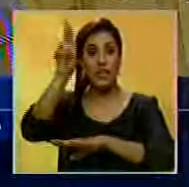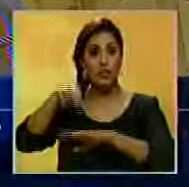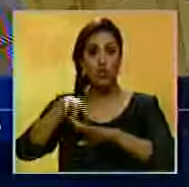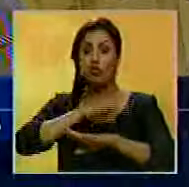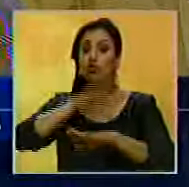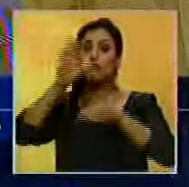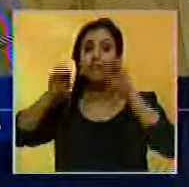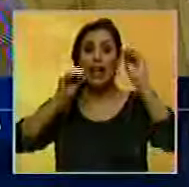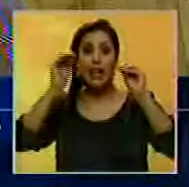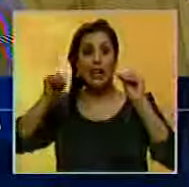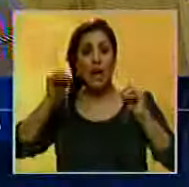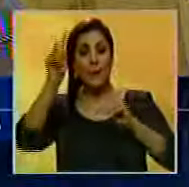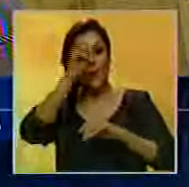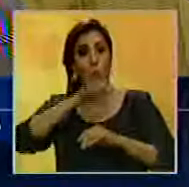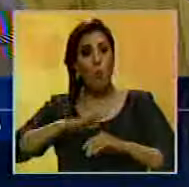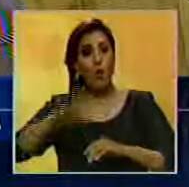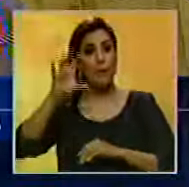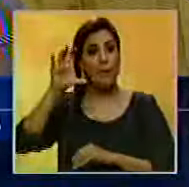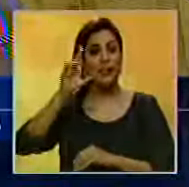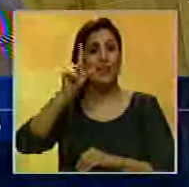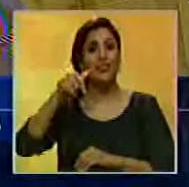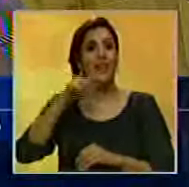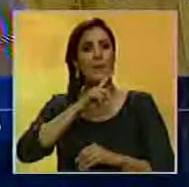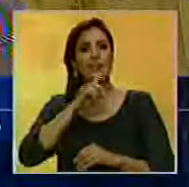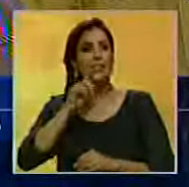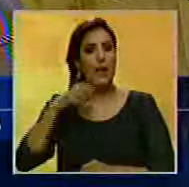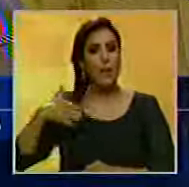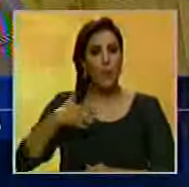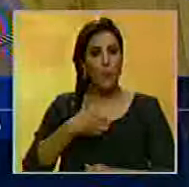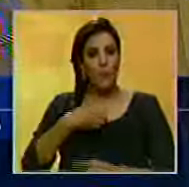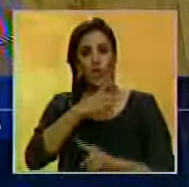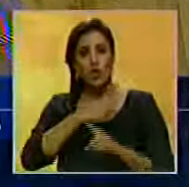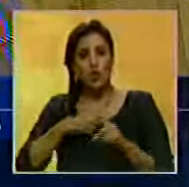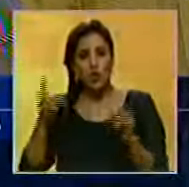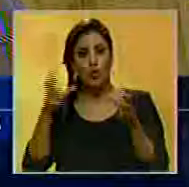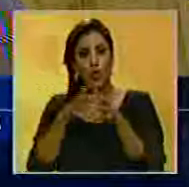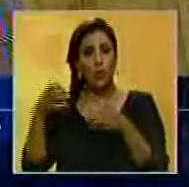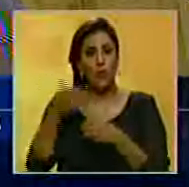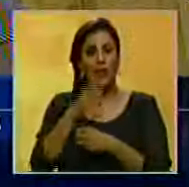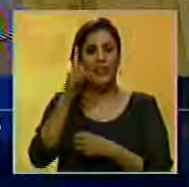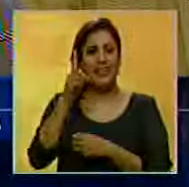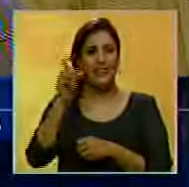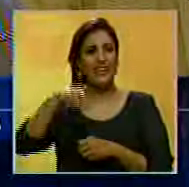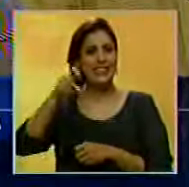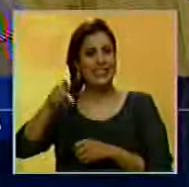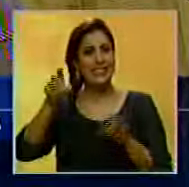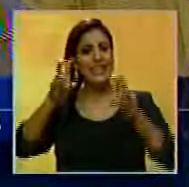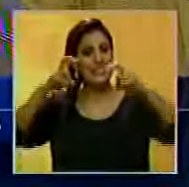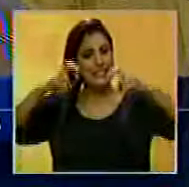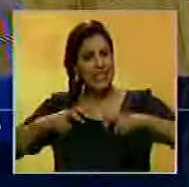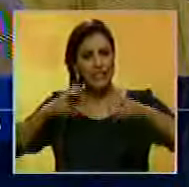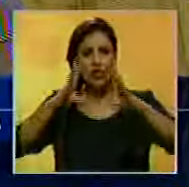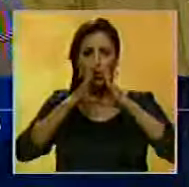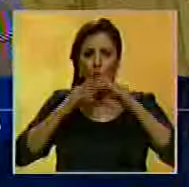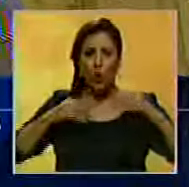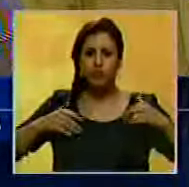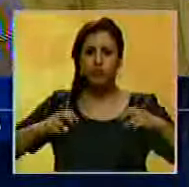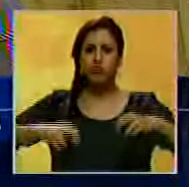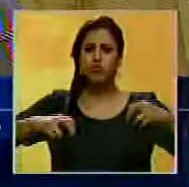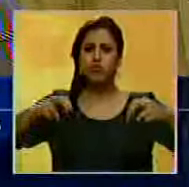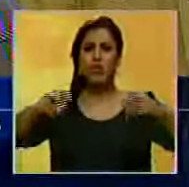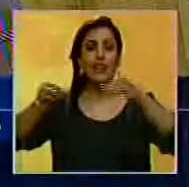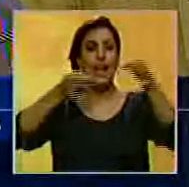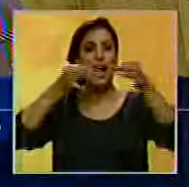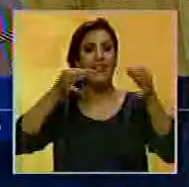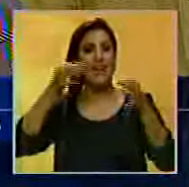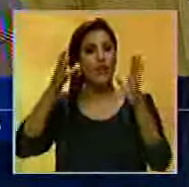llamamos y al polo patriótico, llamamos a la MU y a los partidos que hacen vida en la MU a la necesidad de sentarnos todos, de sentarnos